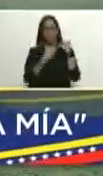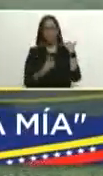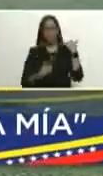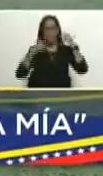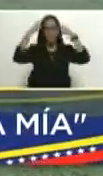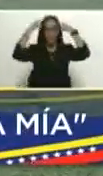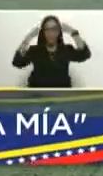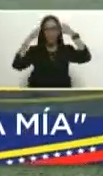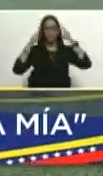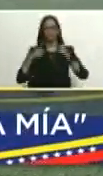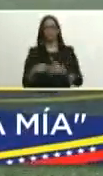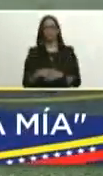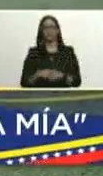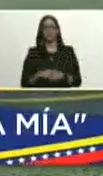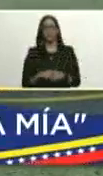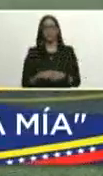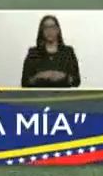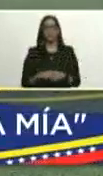Hugo Chávez Frías